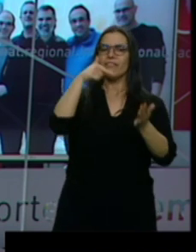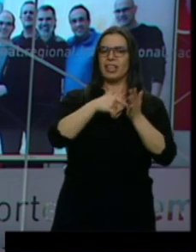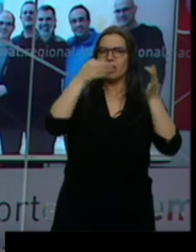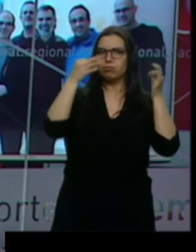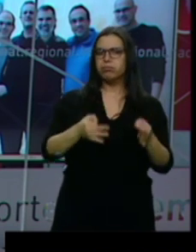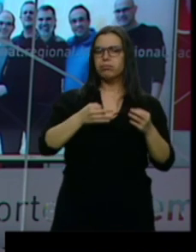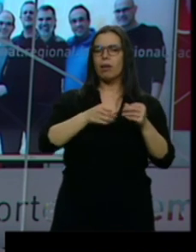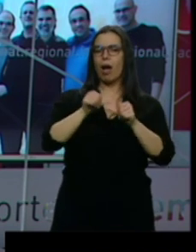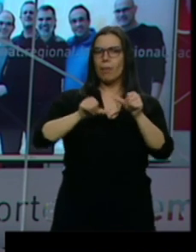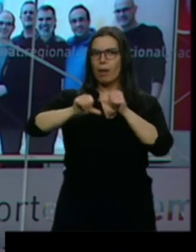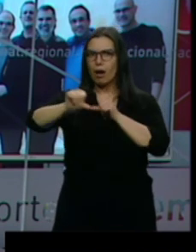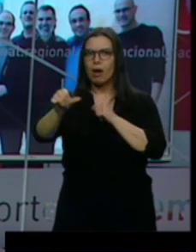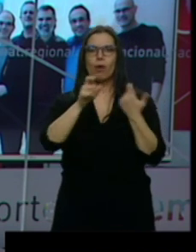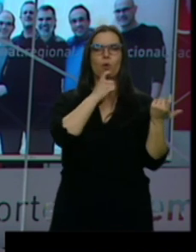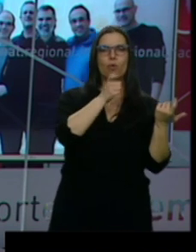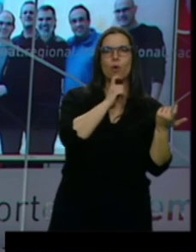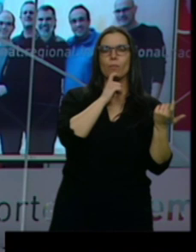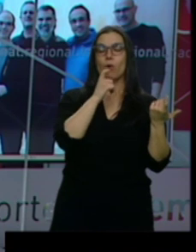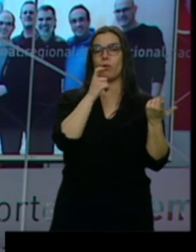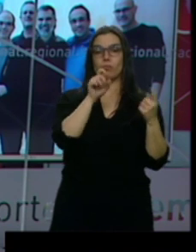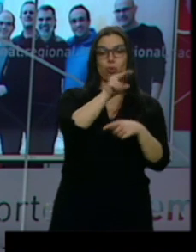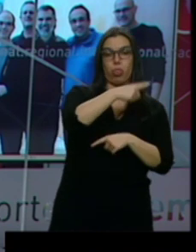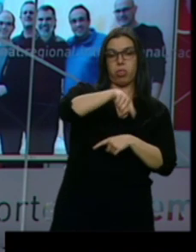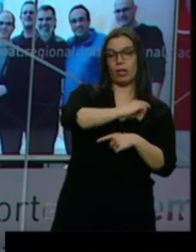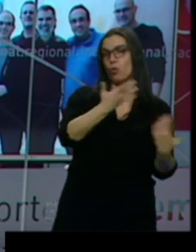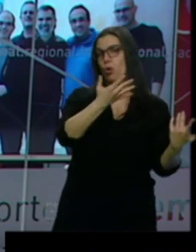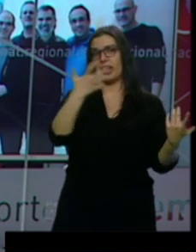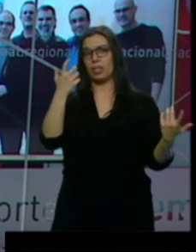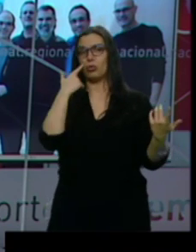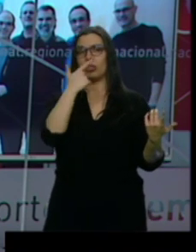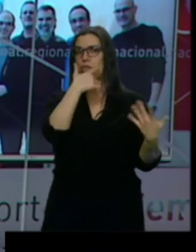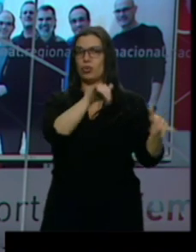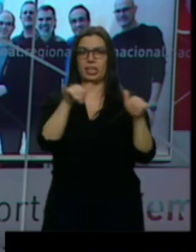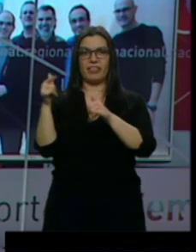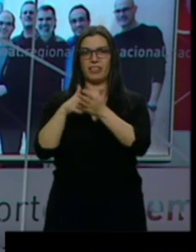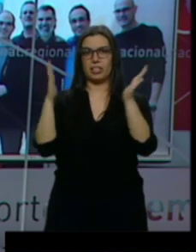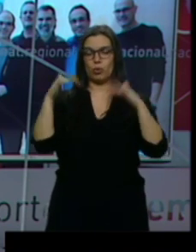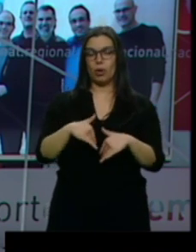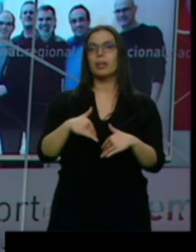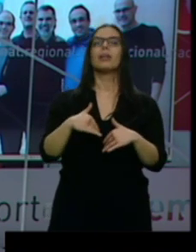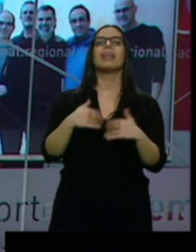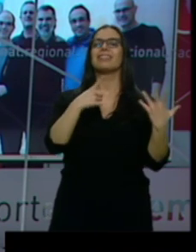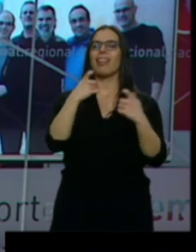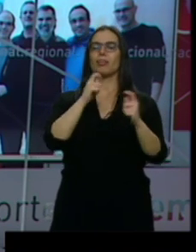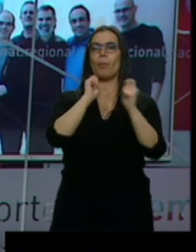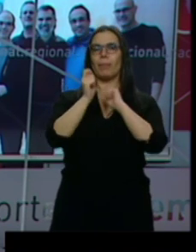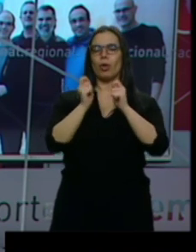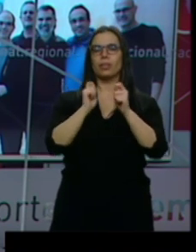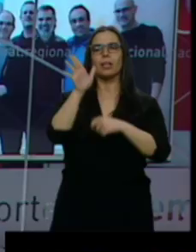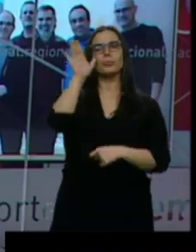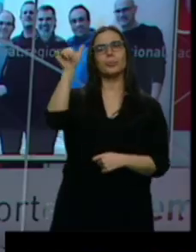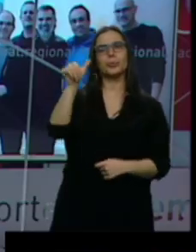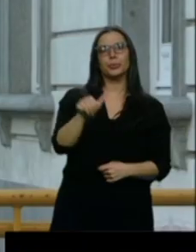ni para los 500 testigos. 600 periodistas de 170 medios seguirán las sesiones de mañana y tarde entre martes y jueves.